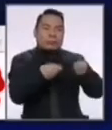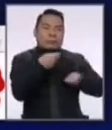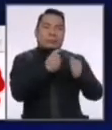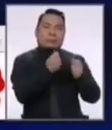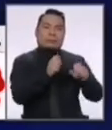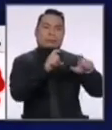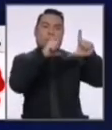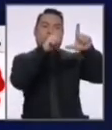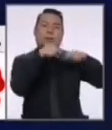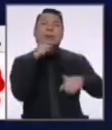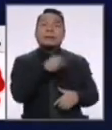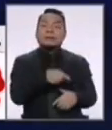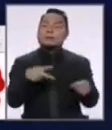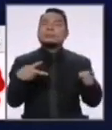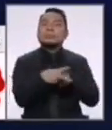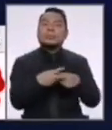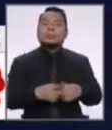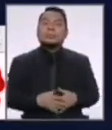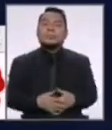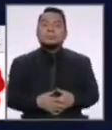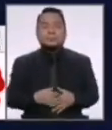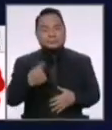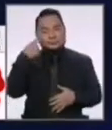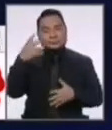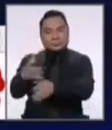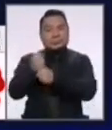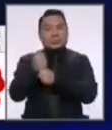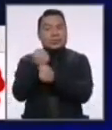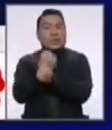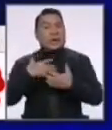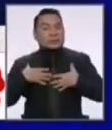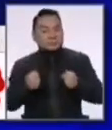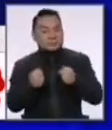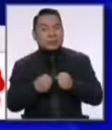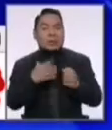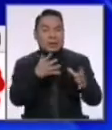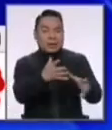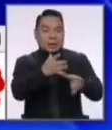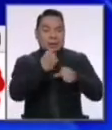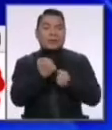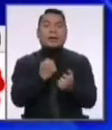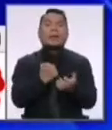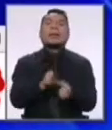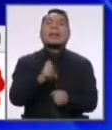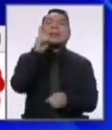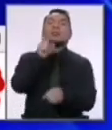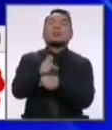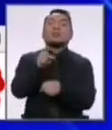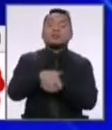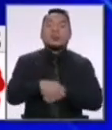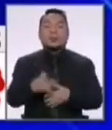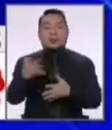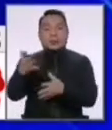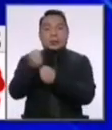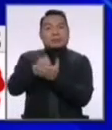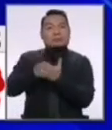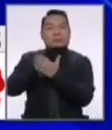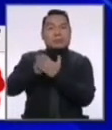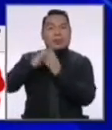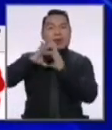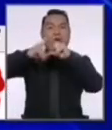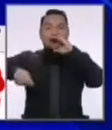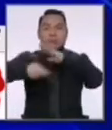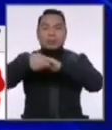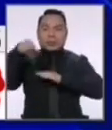Eso tiene que parar. Por eso, para recuperar la salud, para recuperar la educación, para combatir la corrupción,